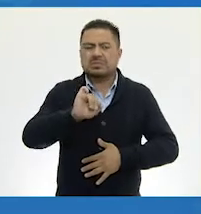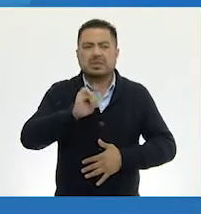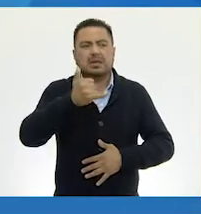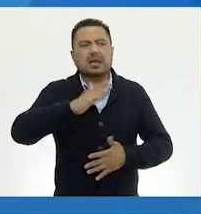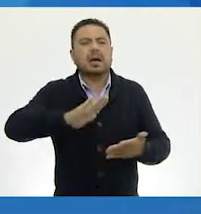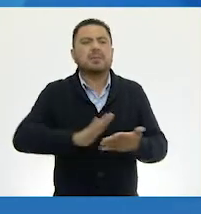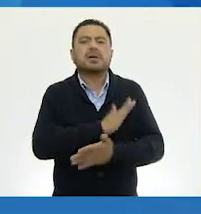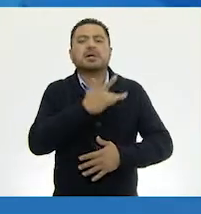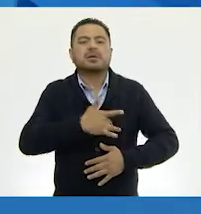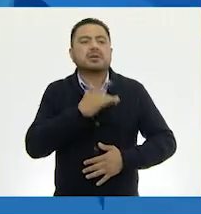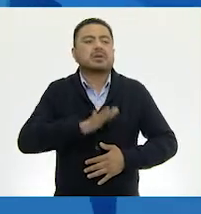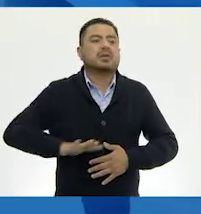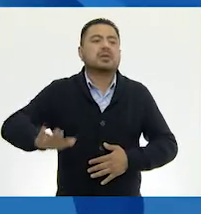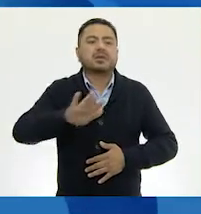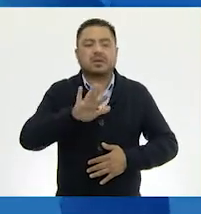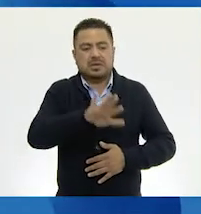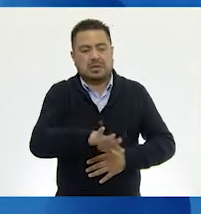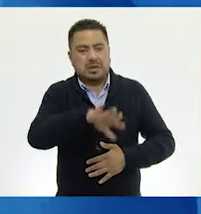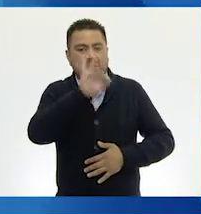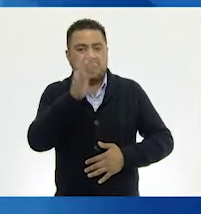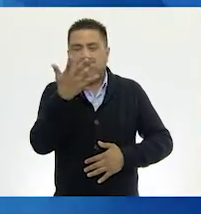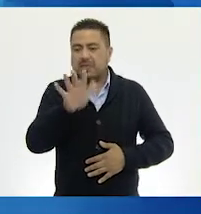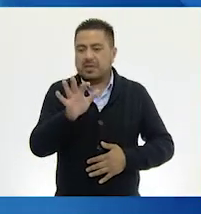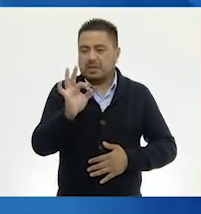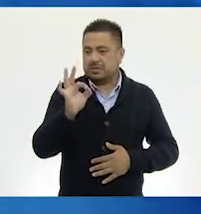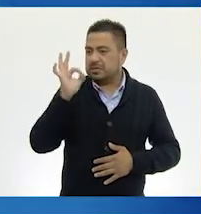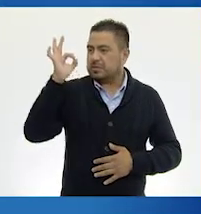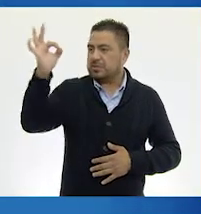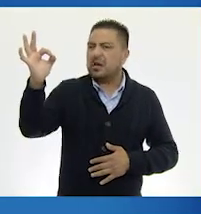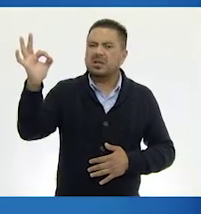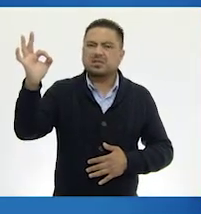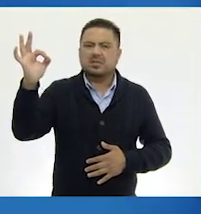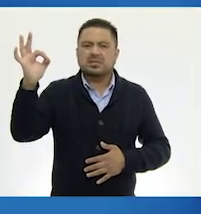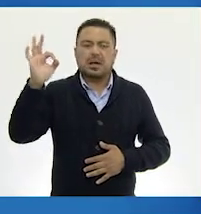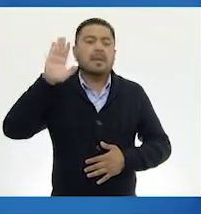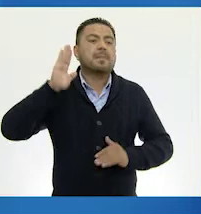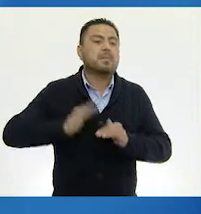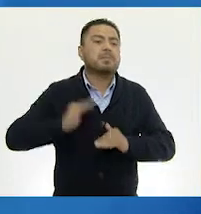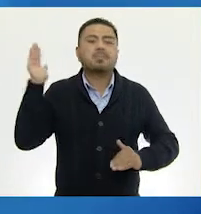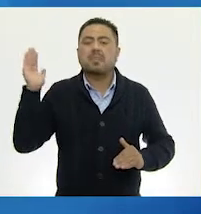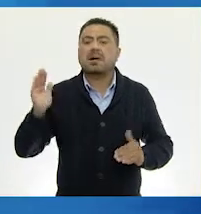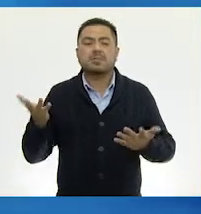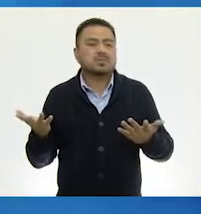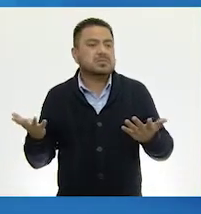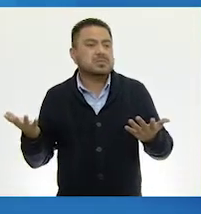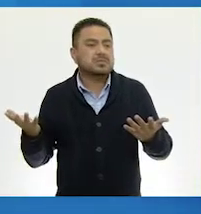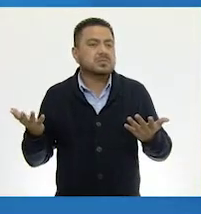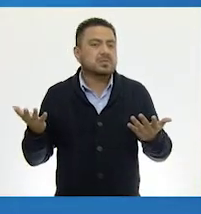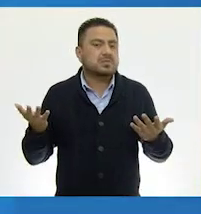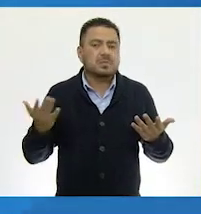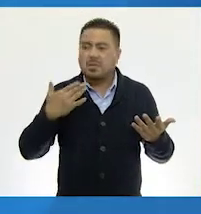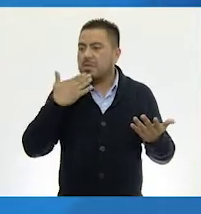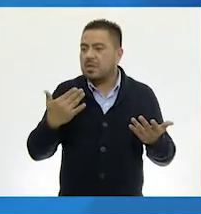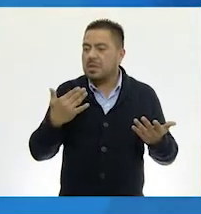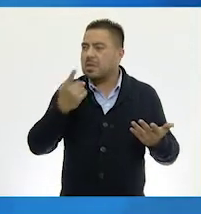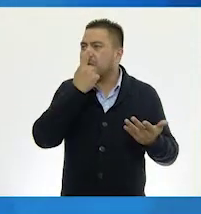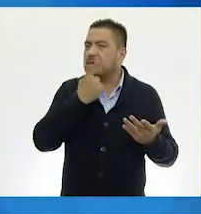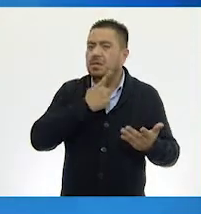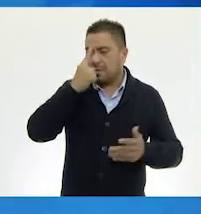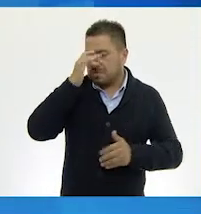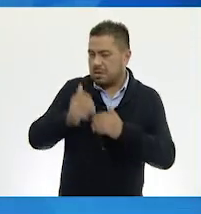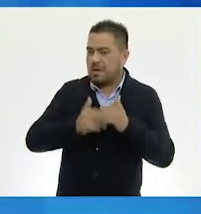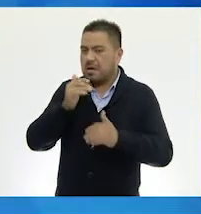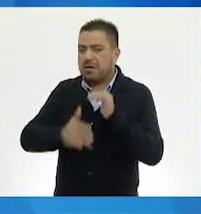¿Y qué les parece si agarramos una moneda de 10 pesos? Una moneda de 10. ¿Qué más te dicen, Lalo? Muy bien, y ya me dicen que para